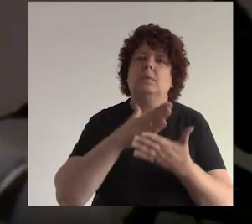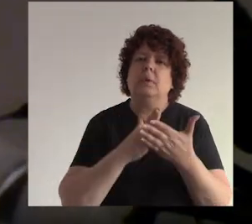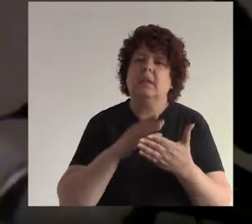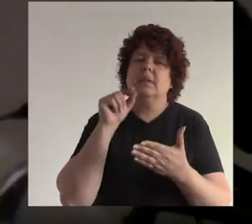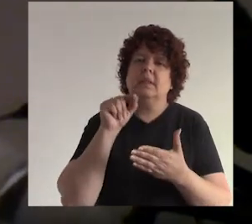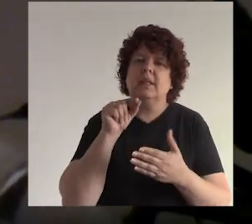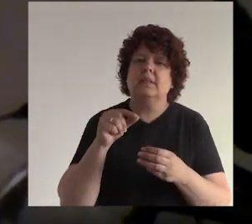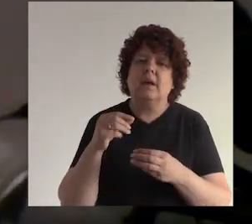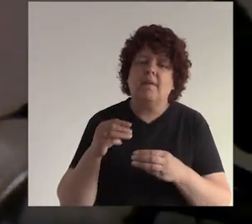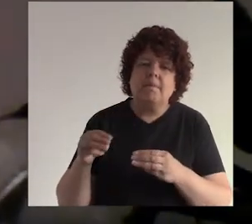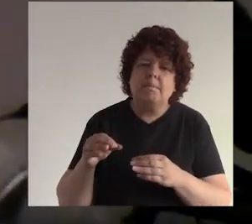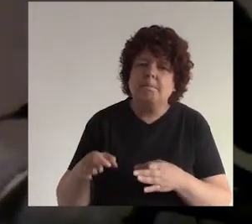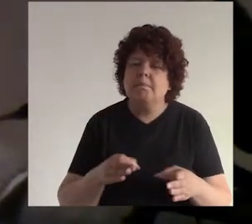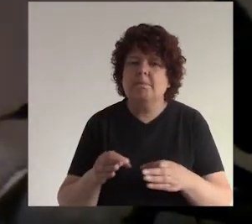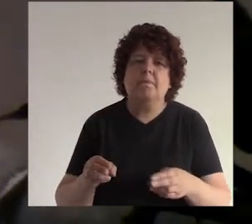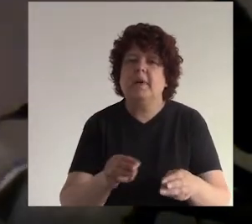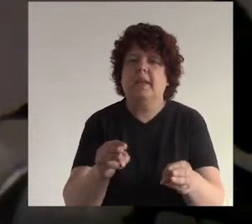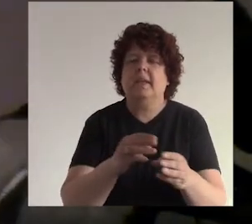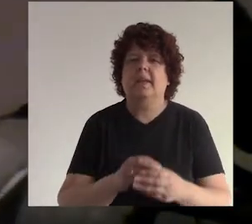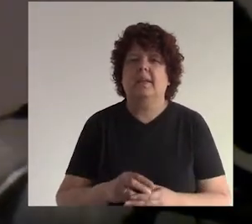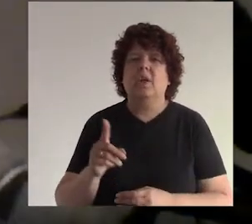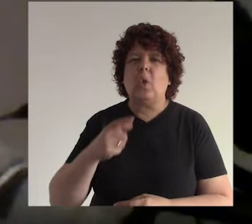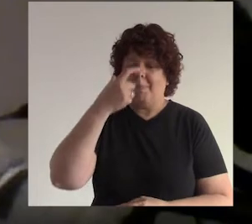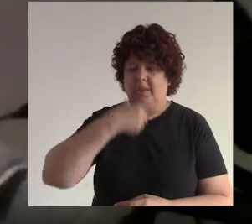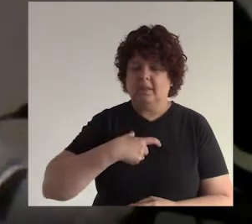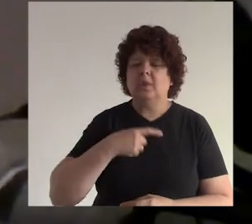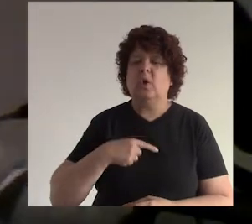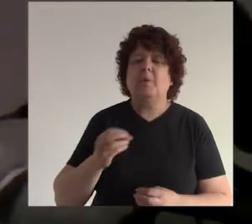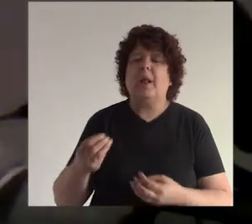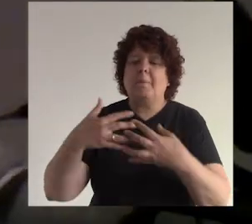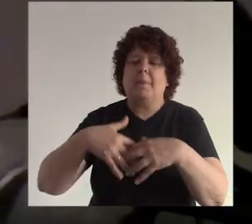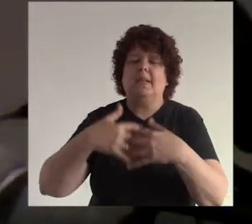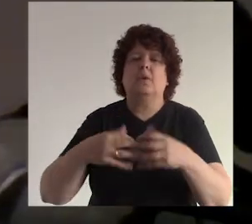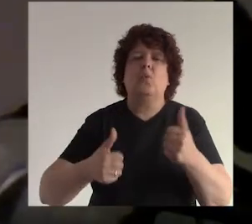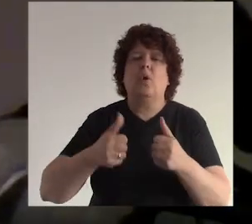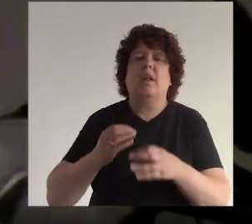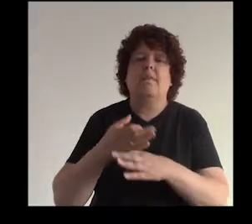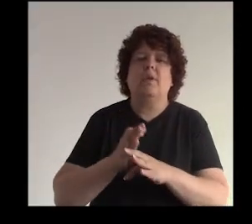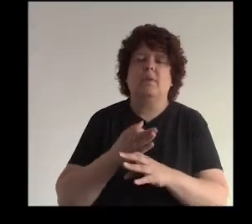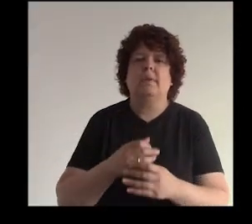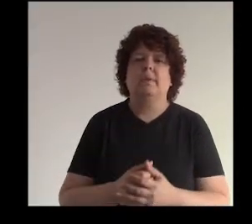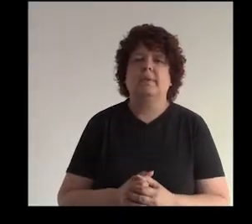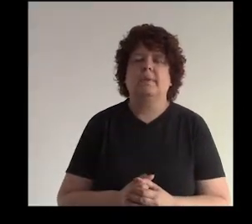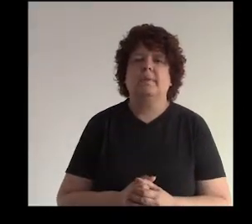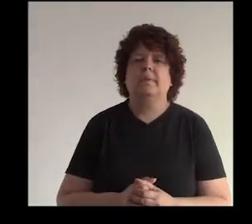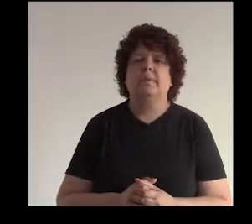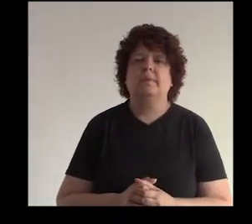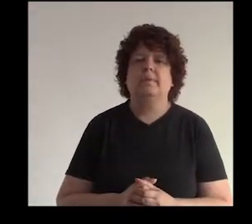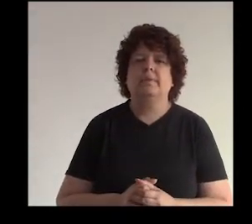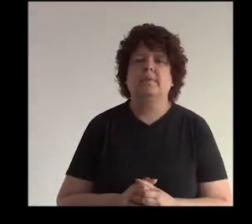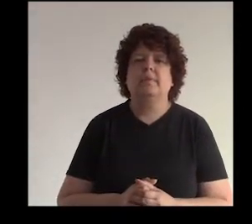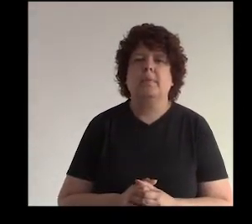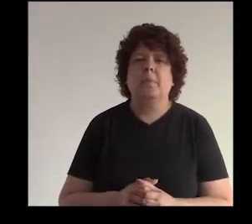parte de eso de esa forma no humana pero sí de la forma que queremos darle al emprendimiento ahora